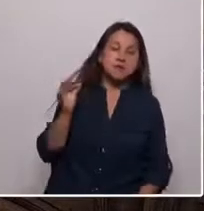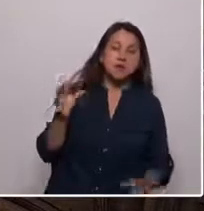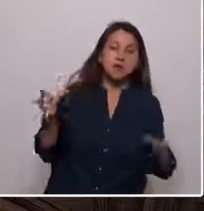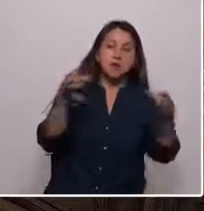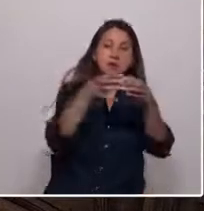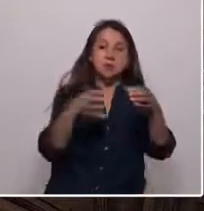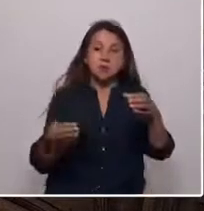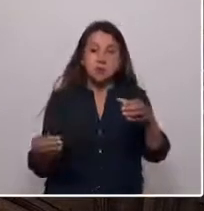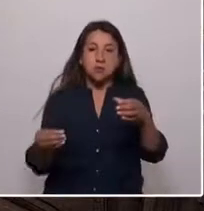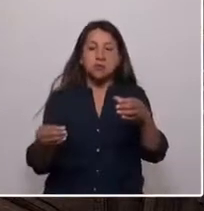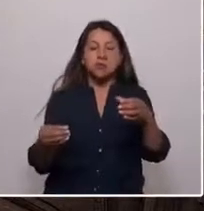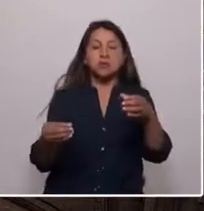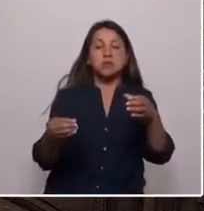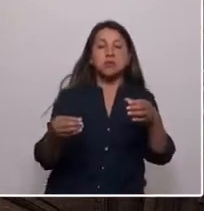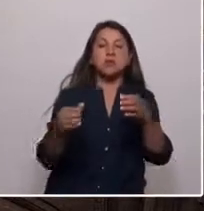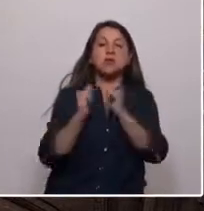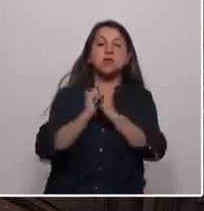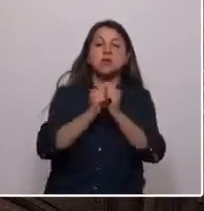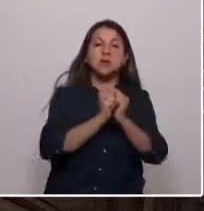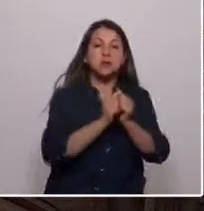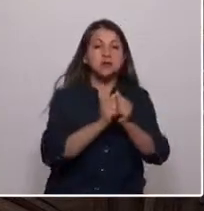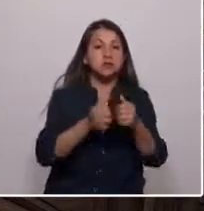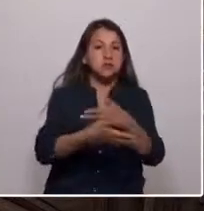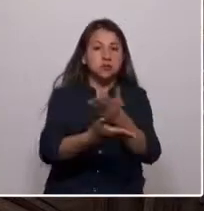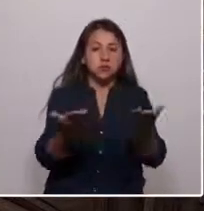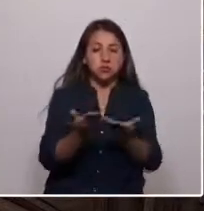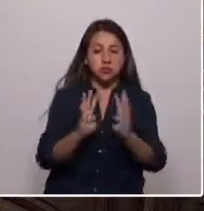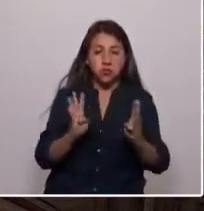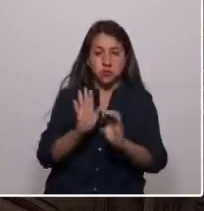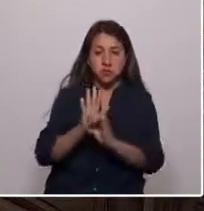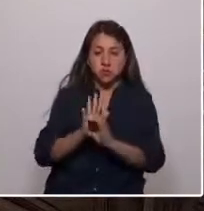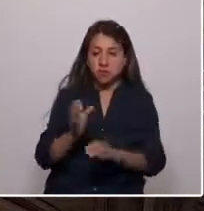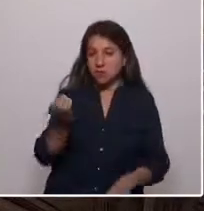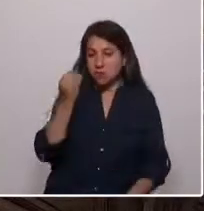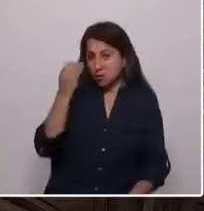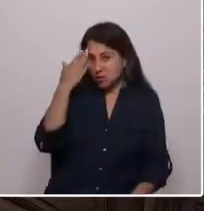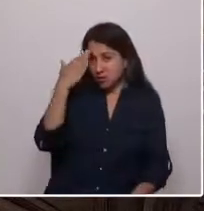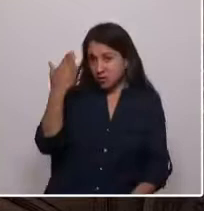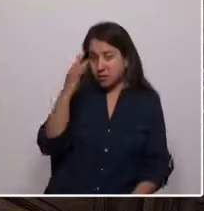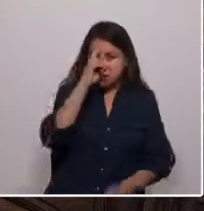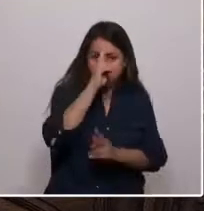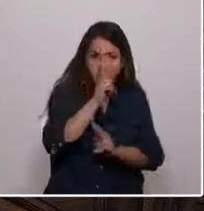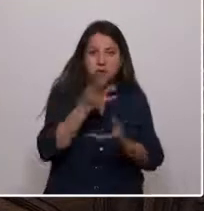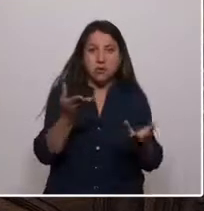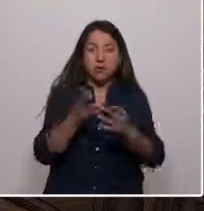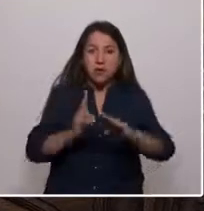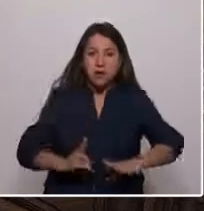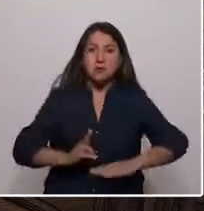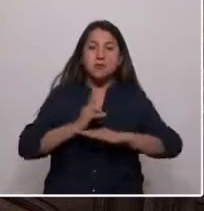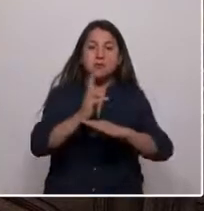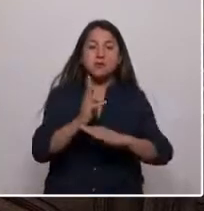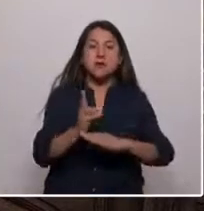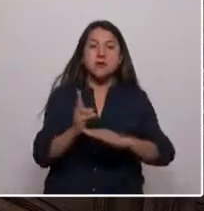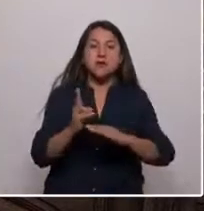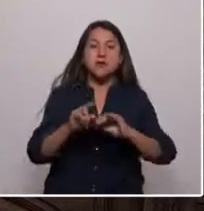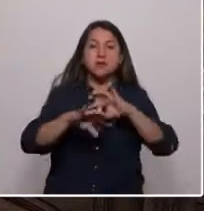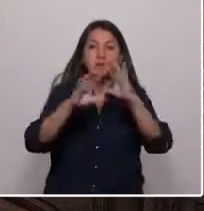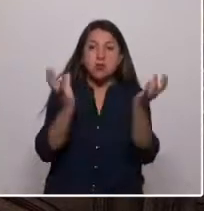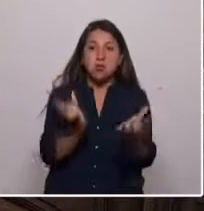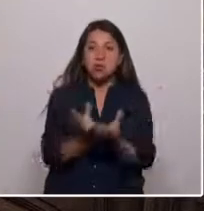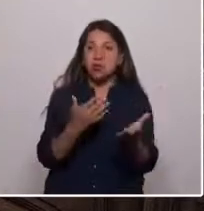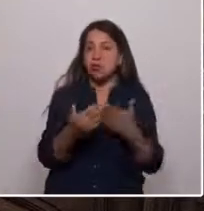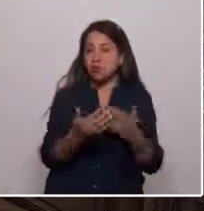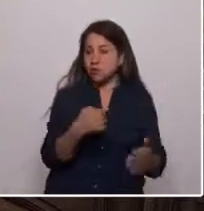originarios y compañeros de la Convención, tengan buen día. Tengo el honor de representar a parte del mundo rural, gracias a la